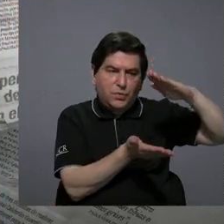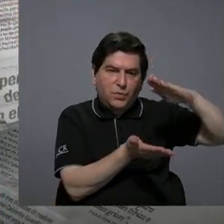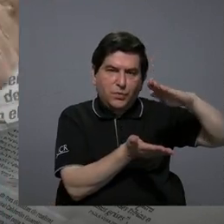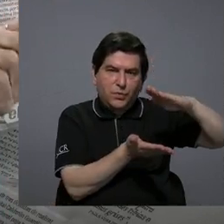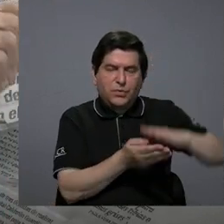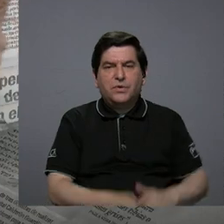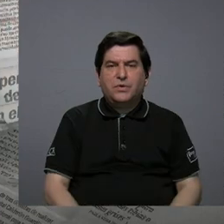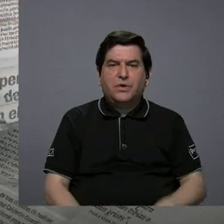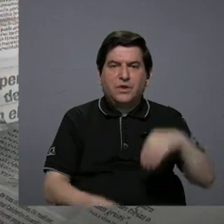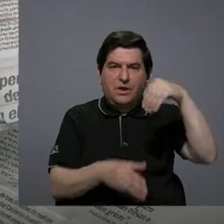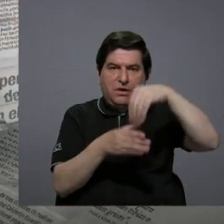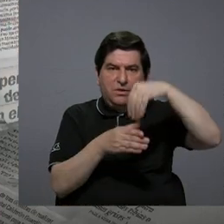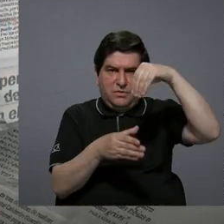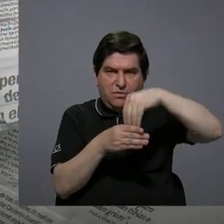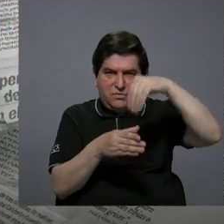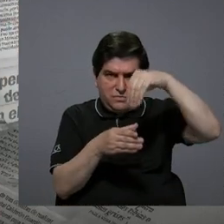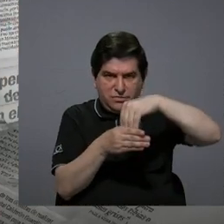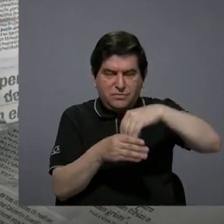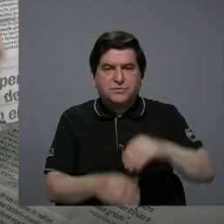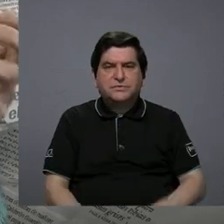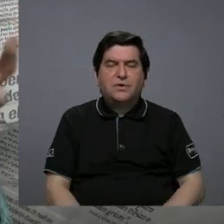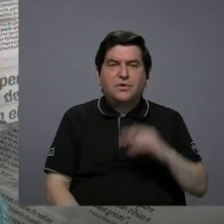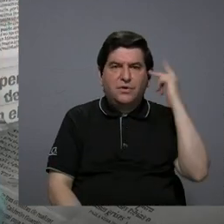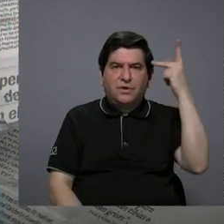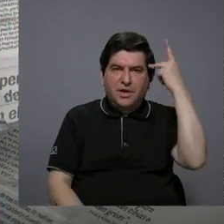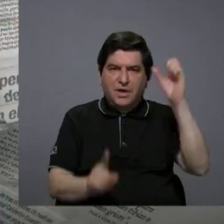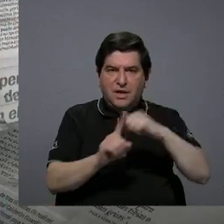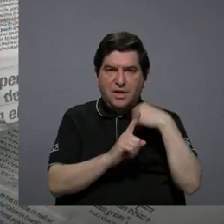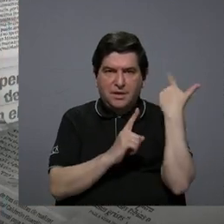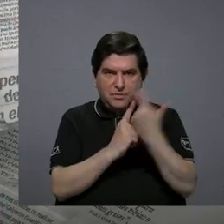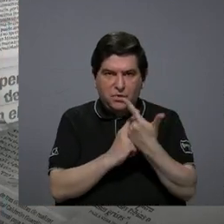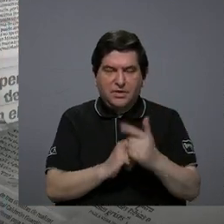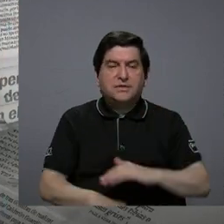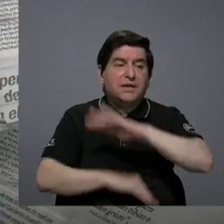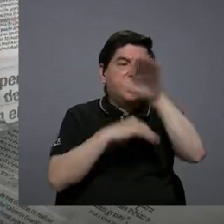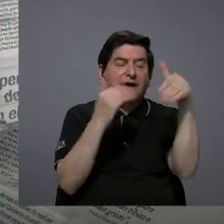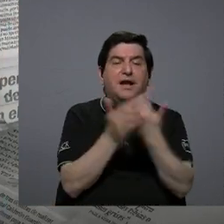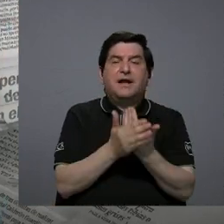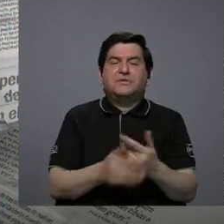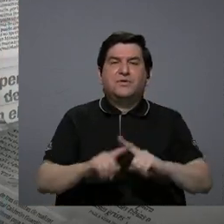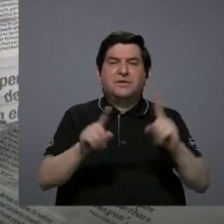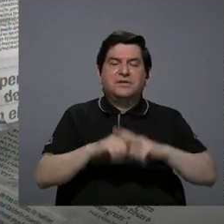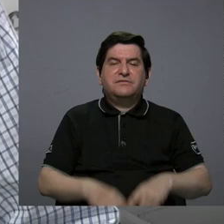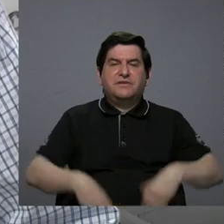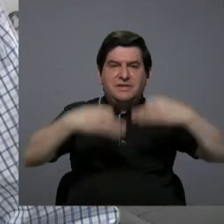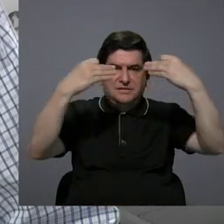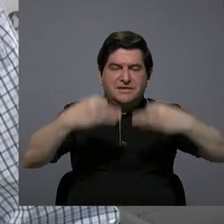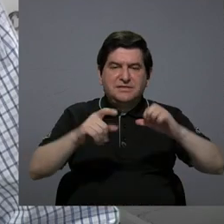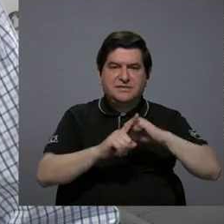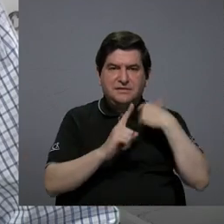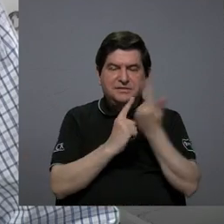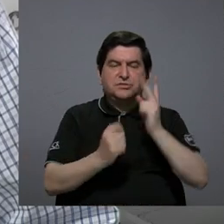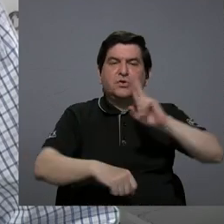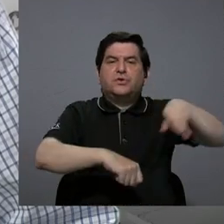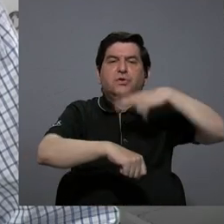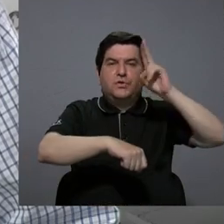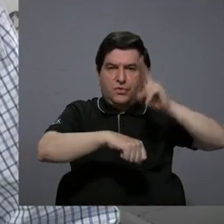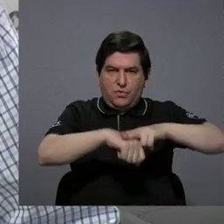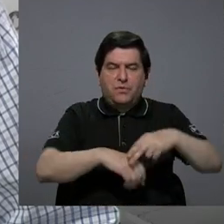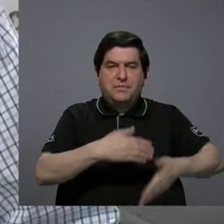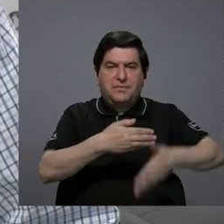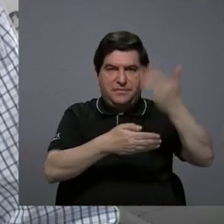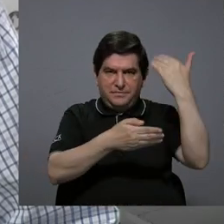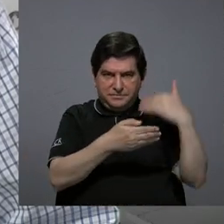la contribución a la política social, a todas las medidas sociales que usualmente se